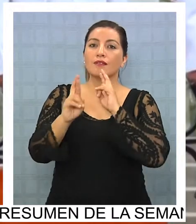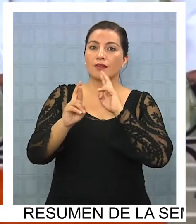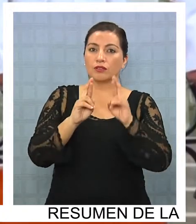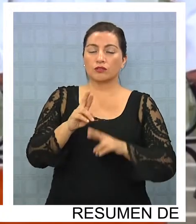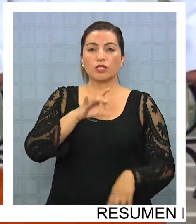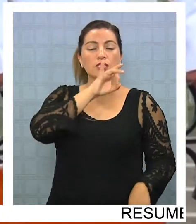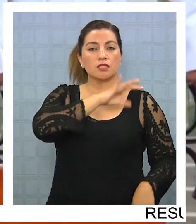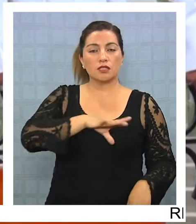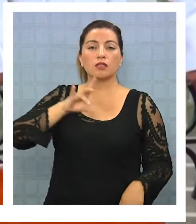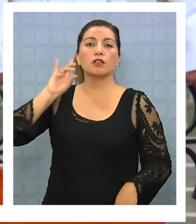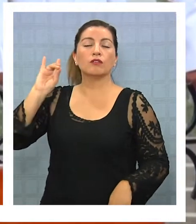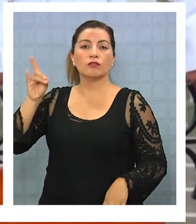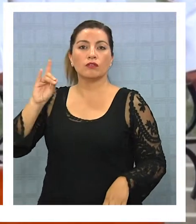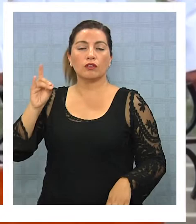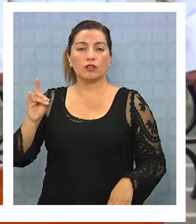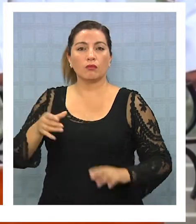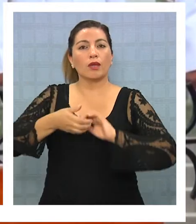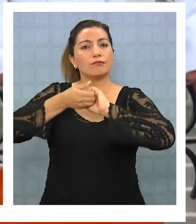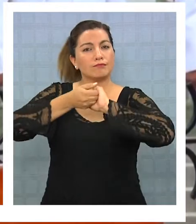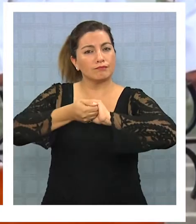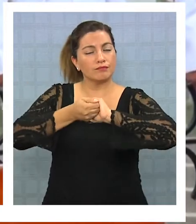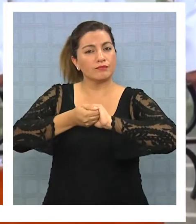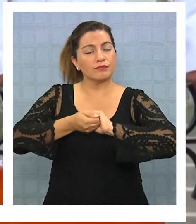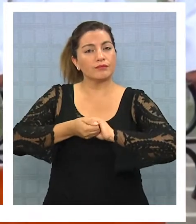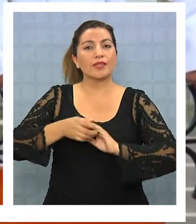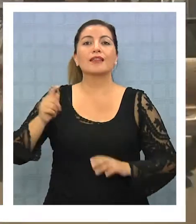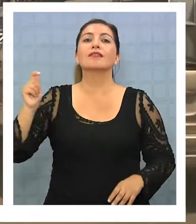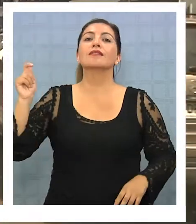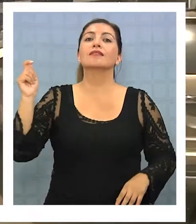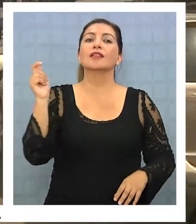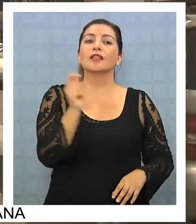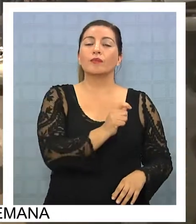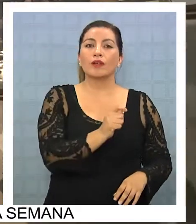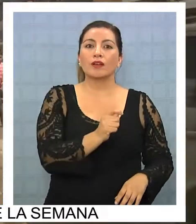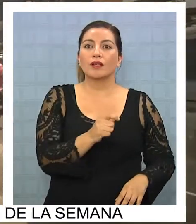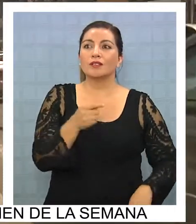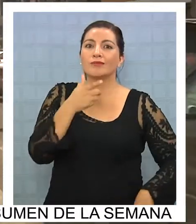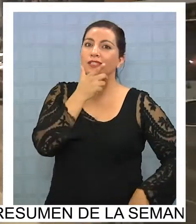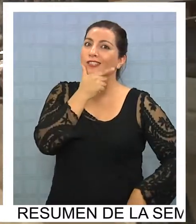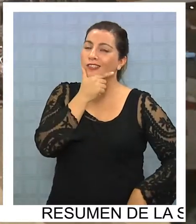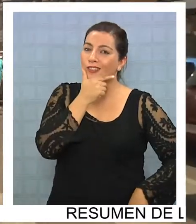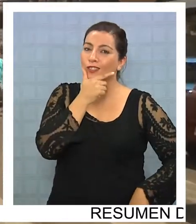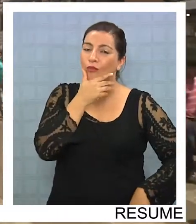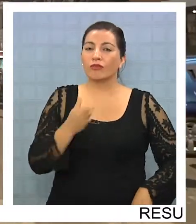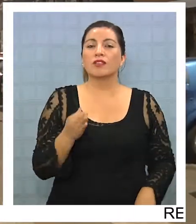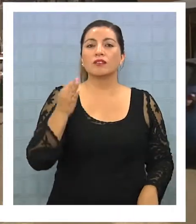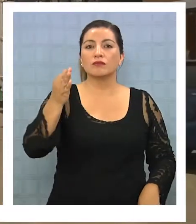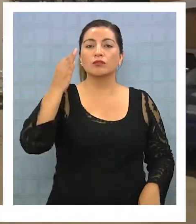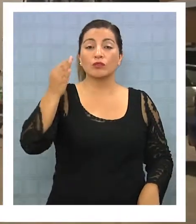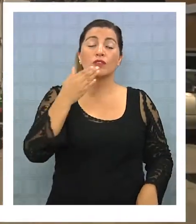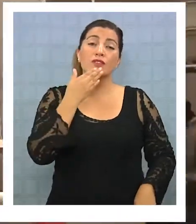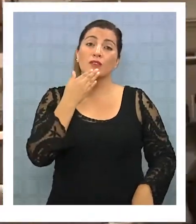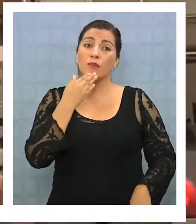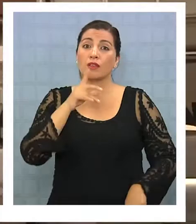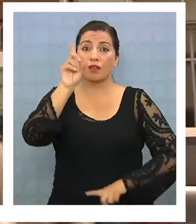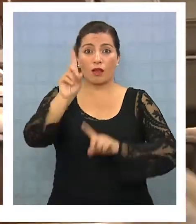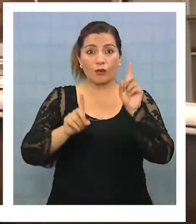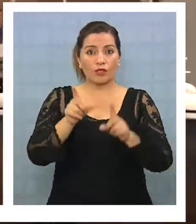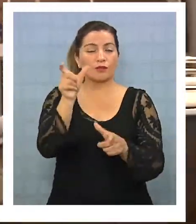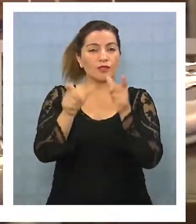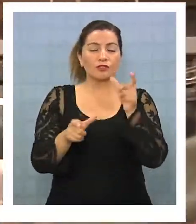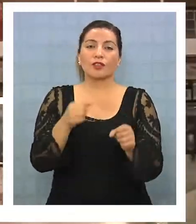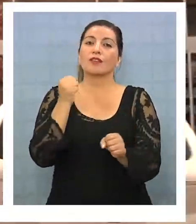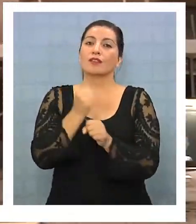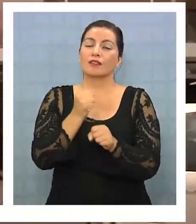Chile y Bolivia permitirá que Tarapacá vea con menos incertidumbre su futuro y el de miles de personas que hoy trabajan en